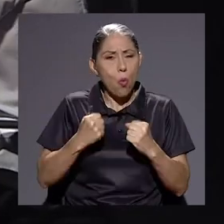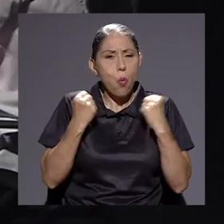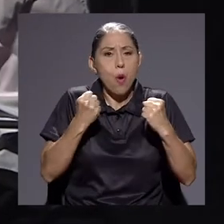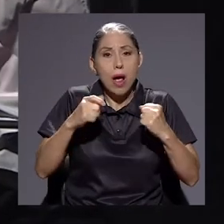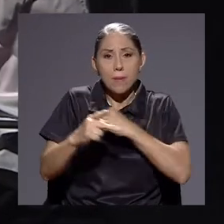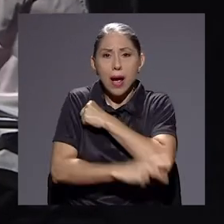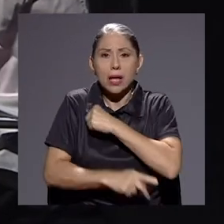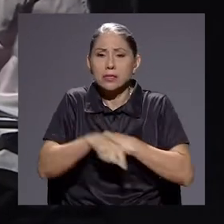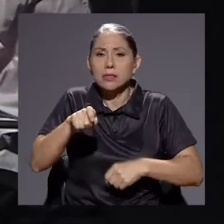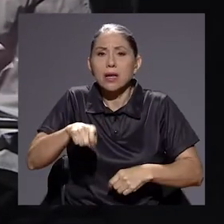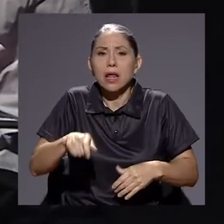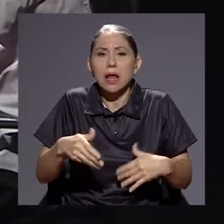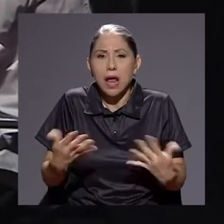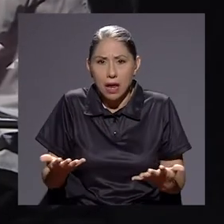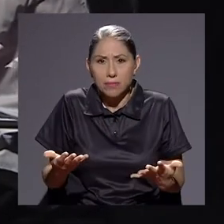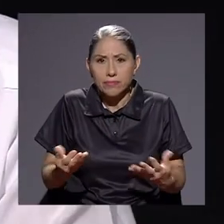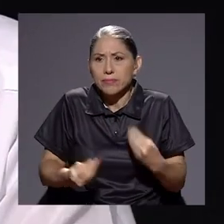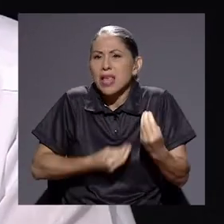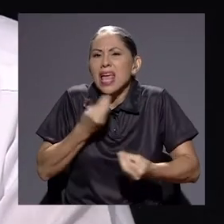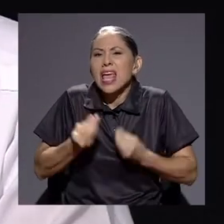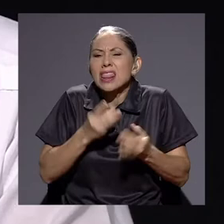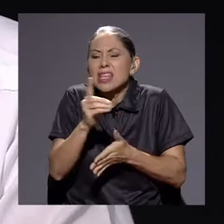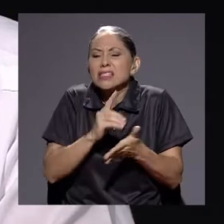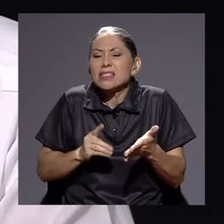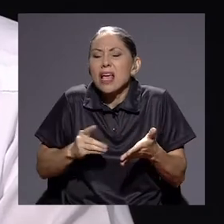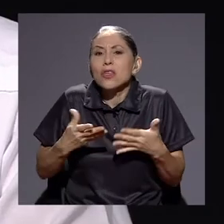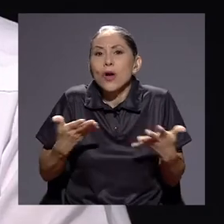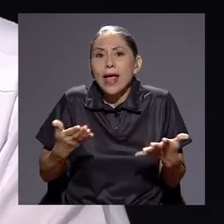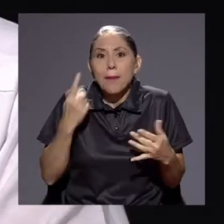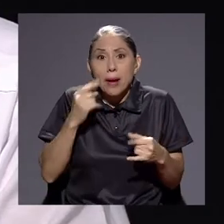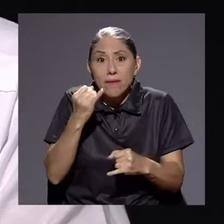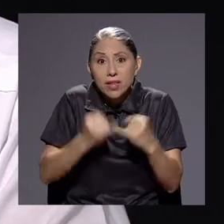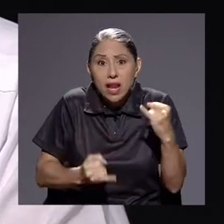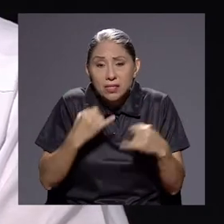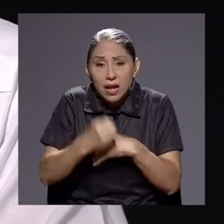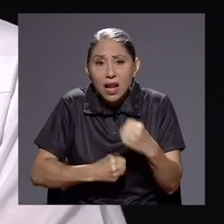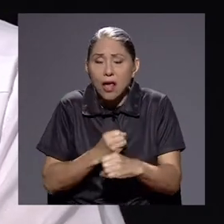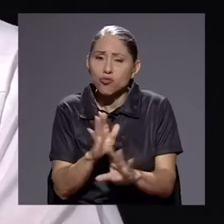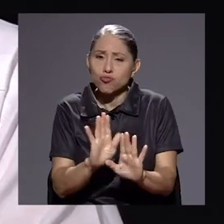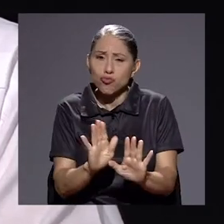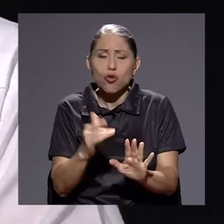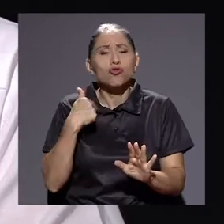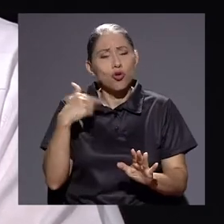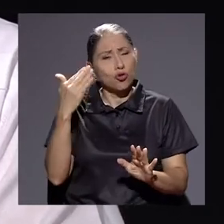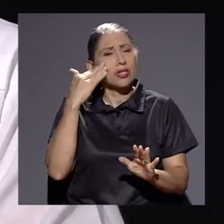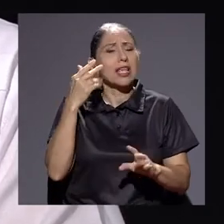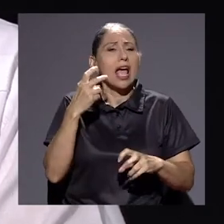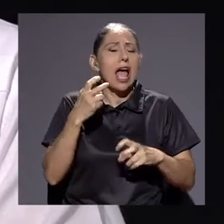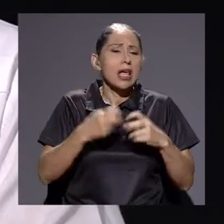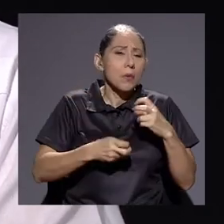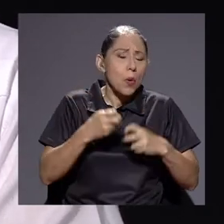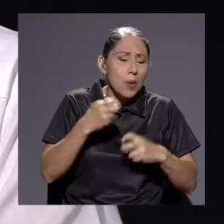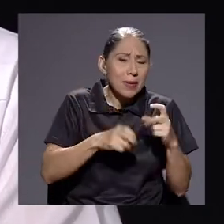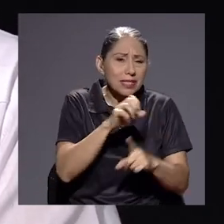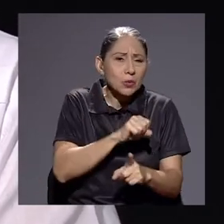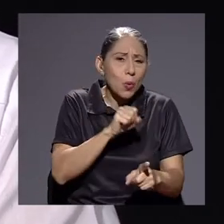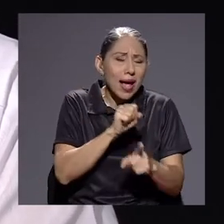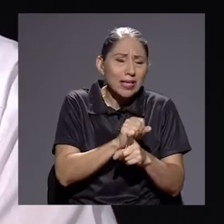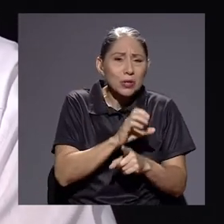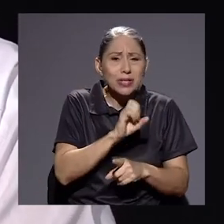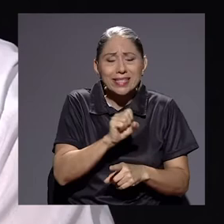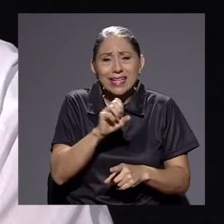país requiere y qué diseño hace, no para finalizar el año, yo sé que hay problemas de caja, que la deuda pública